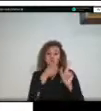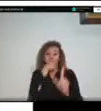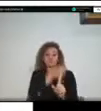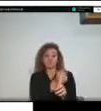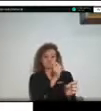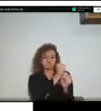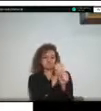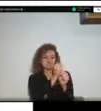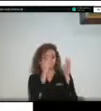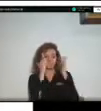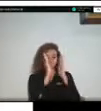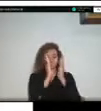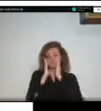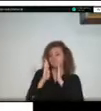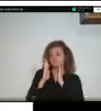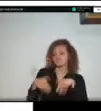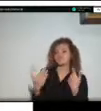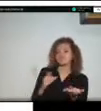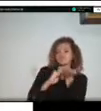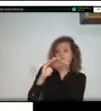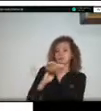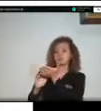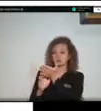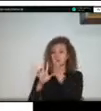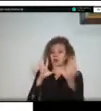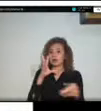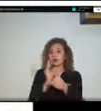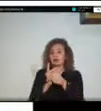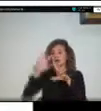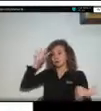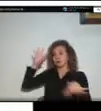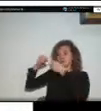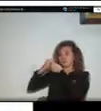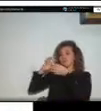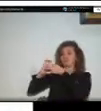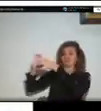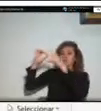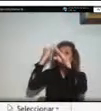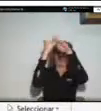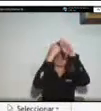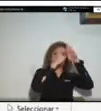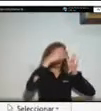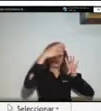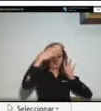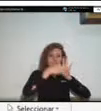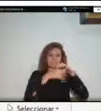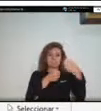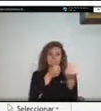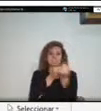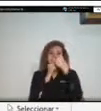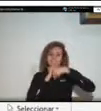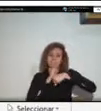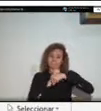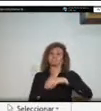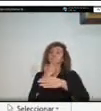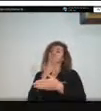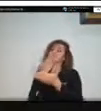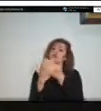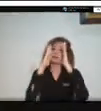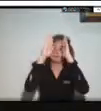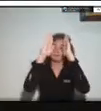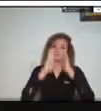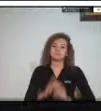también el trabajo armónico que hemos podido realizar con las demás instituciones muchas gracias por su atención